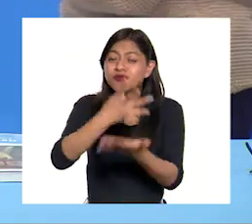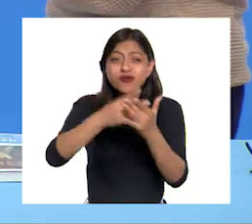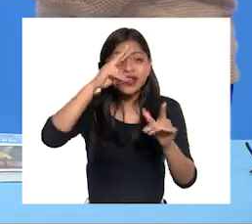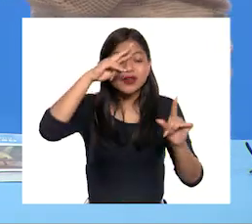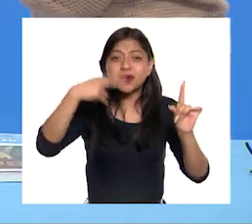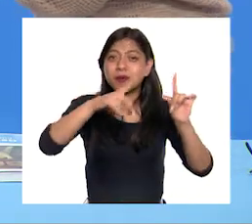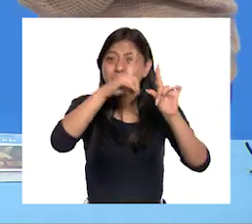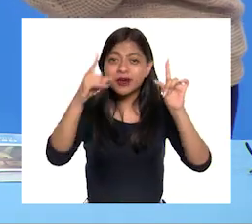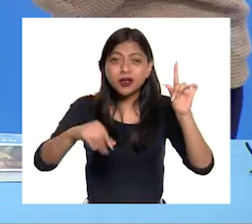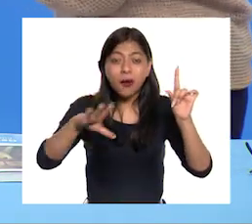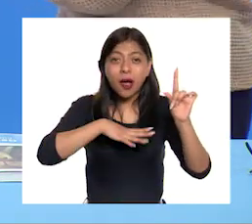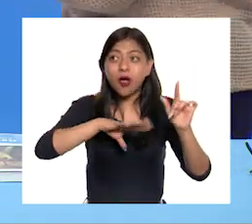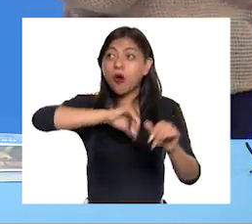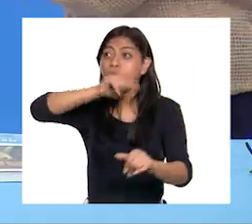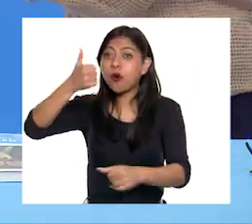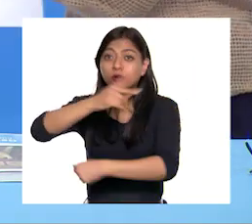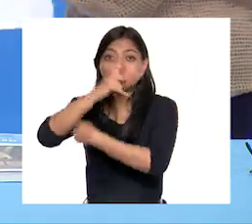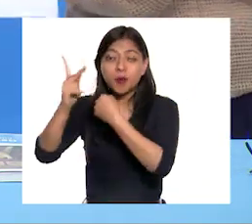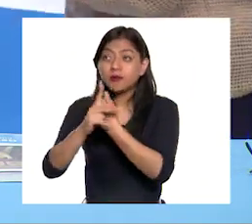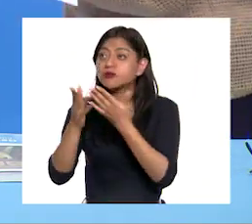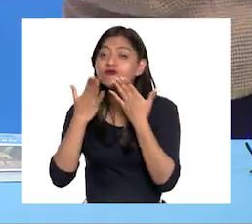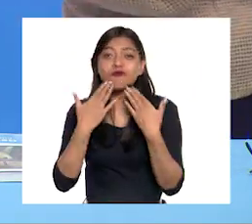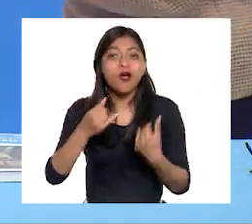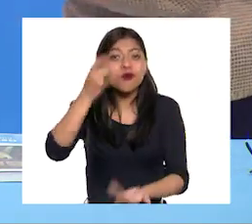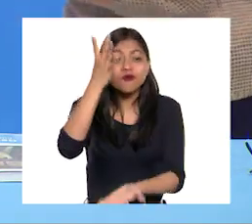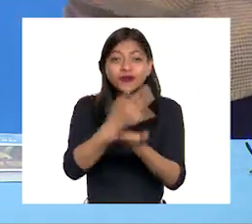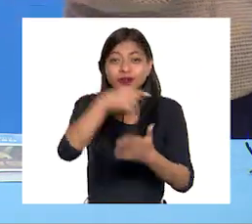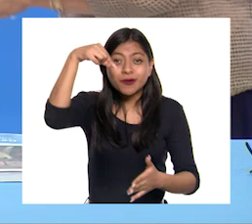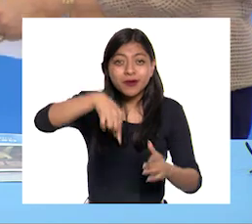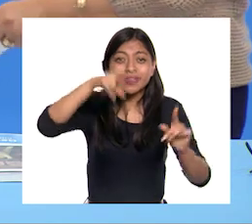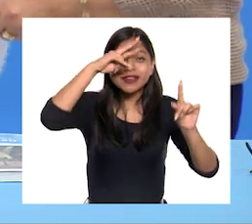Y no viven en otro lado más que en nuestro país